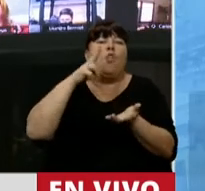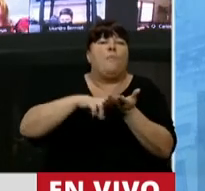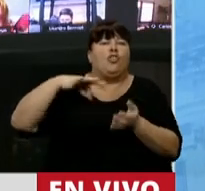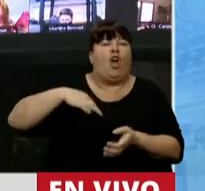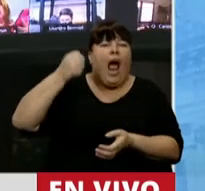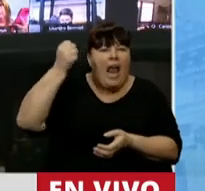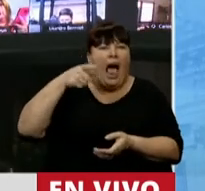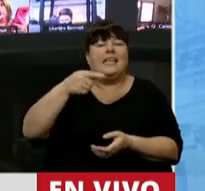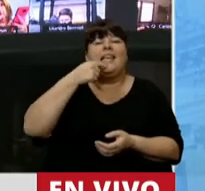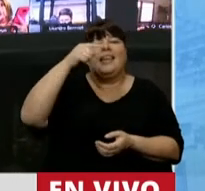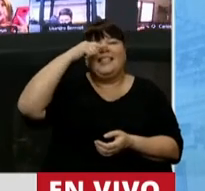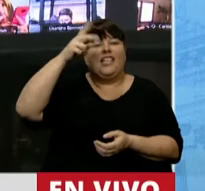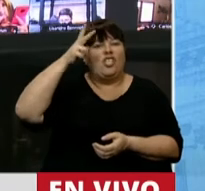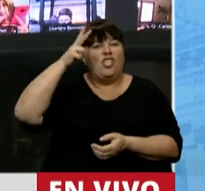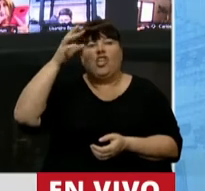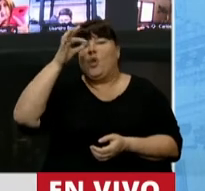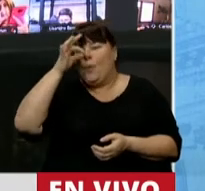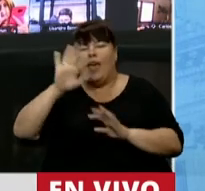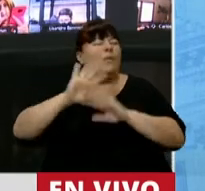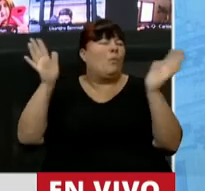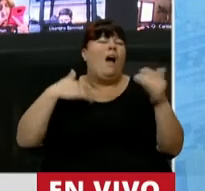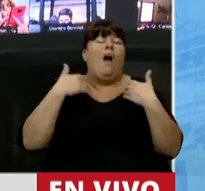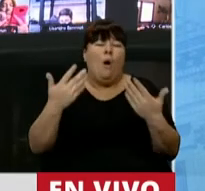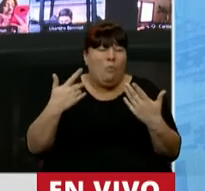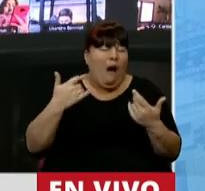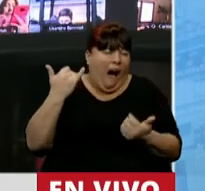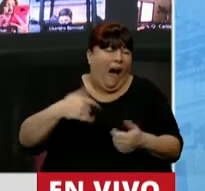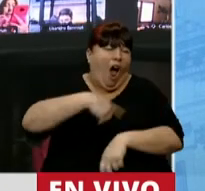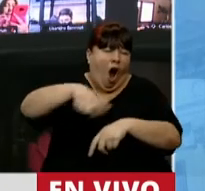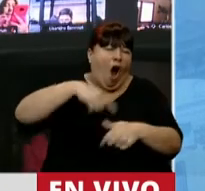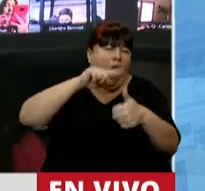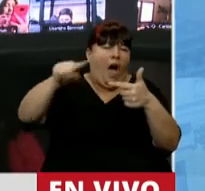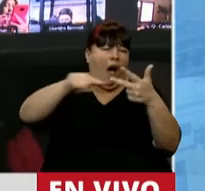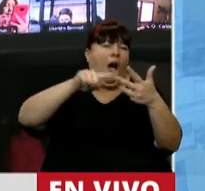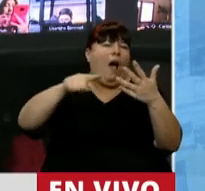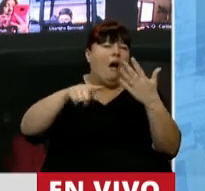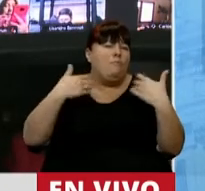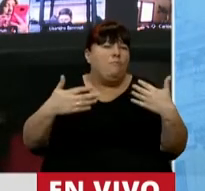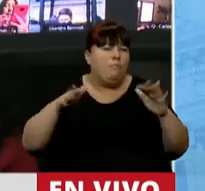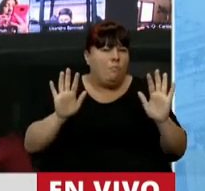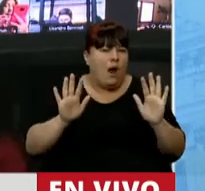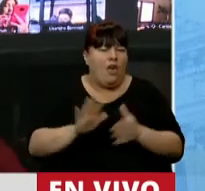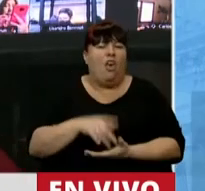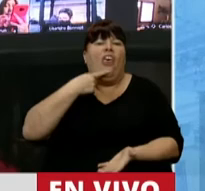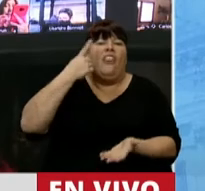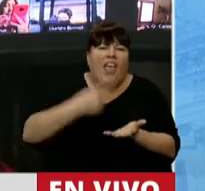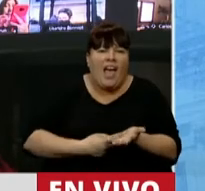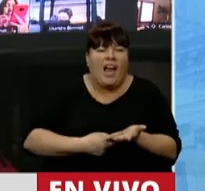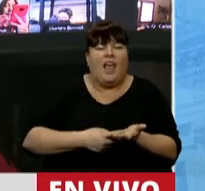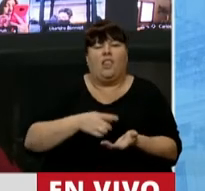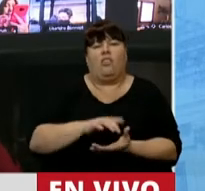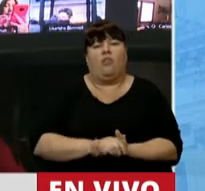impuesto a las ganancias a través del 7.88 del 20. En fin, podría estar horas mencionando decretos